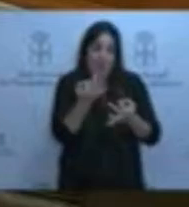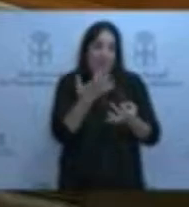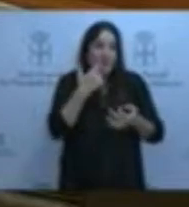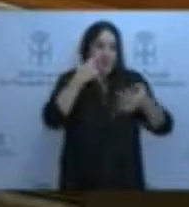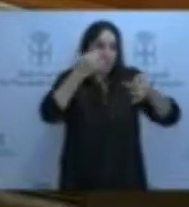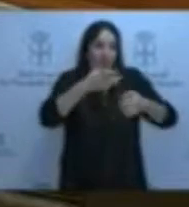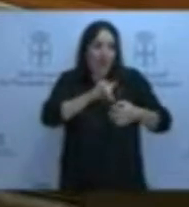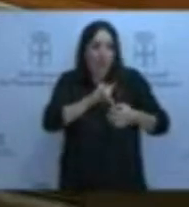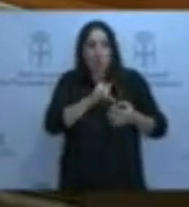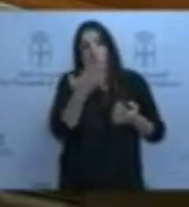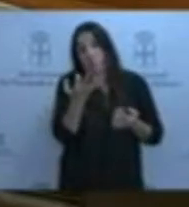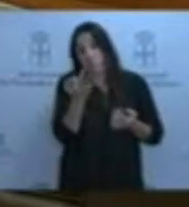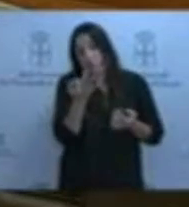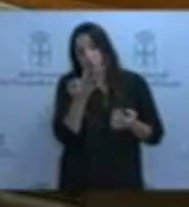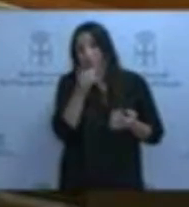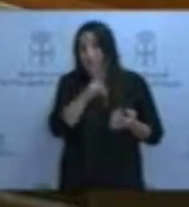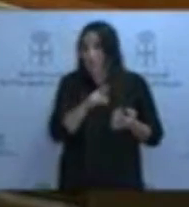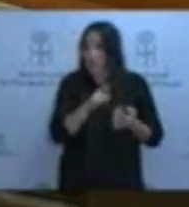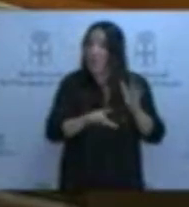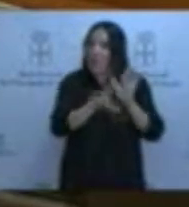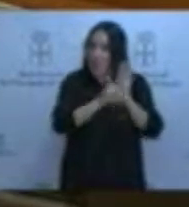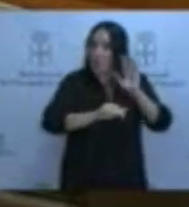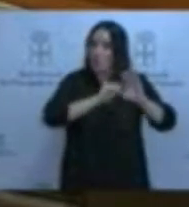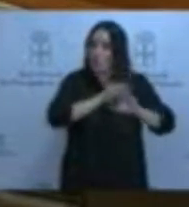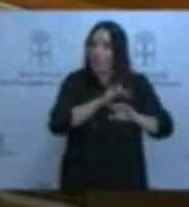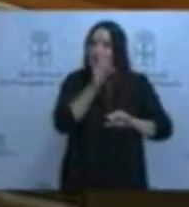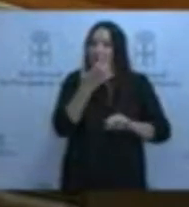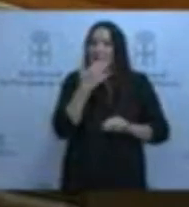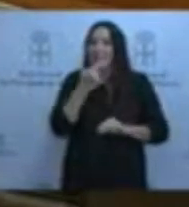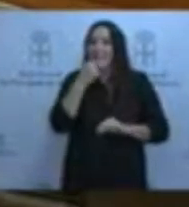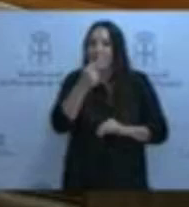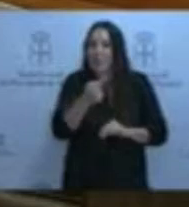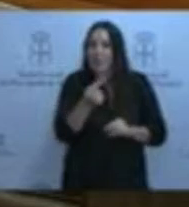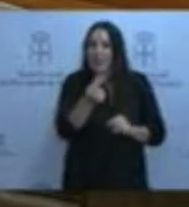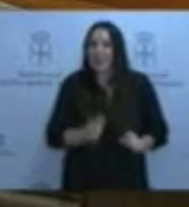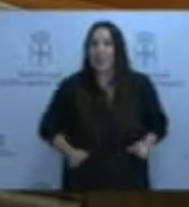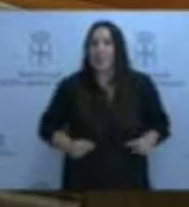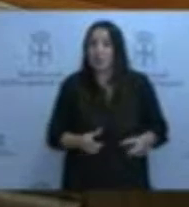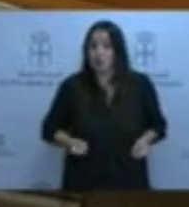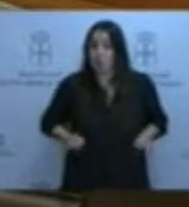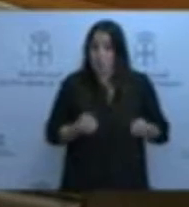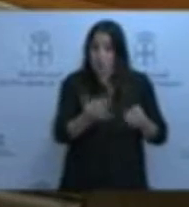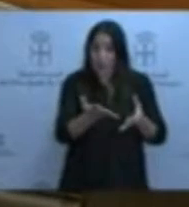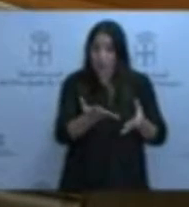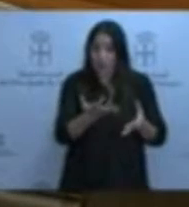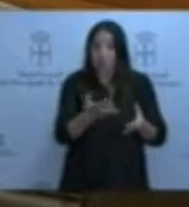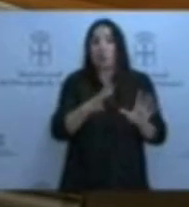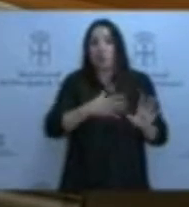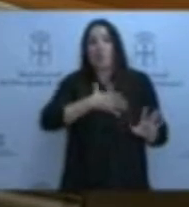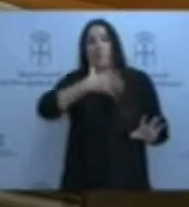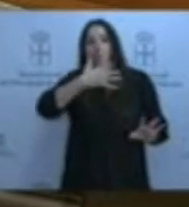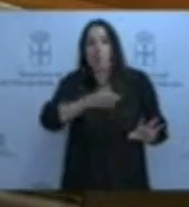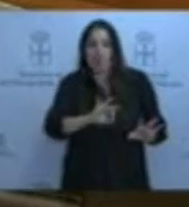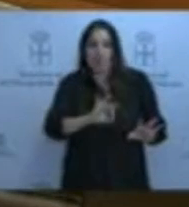lle ilegal construir en el mar y sobre todo si dicen cuánto nos ve y costar, pues quizá en ese caso sí que sea una